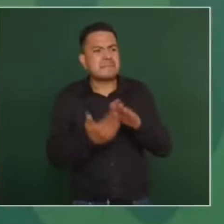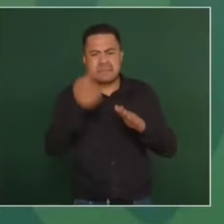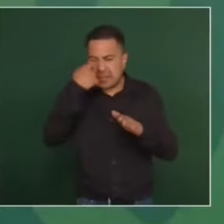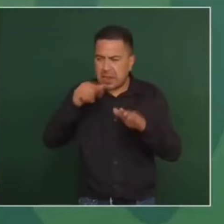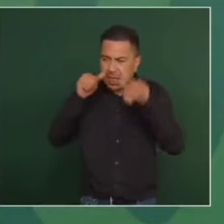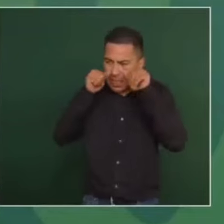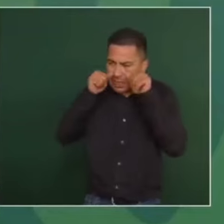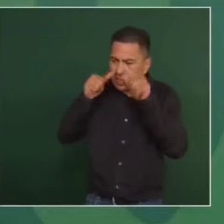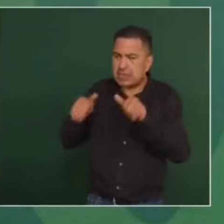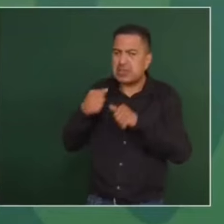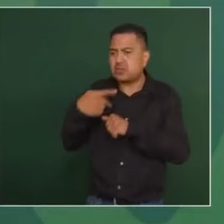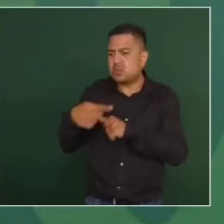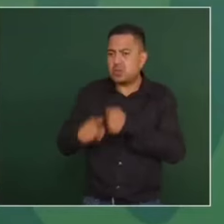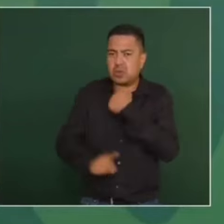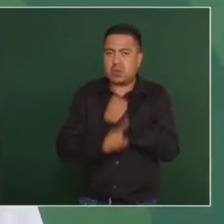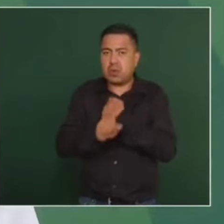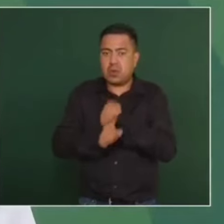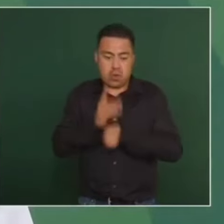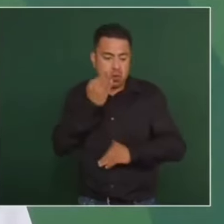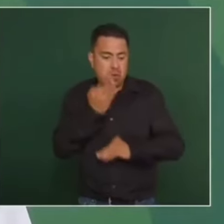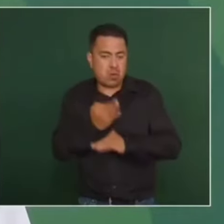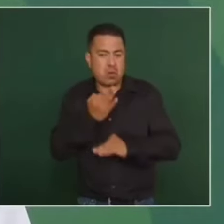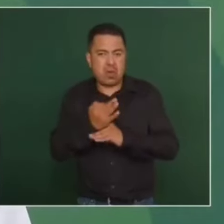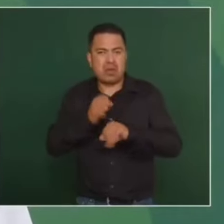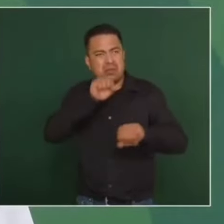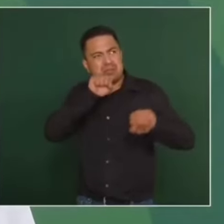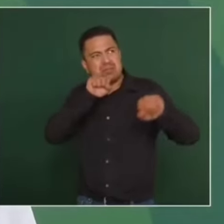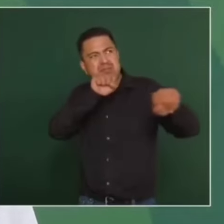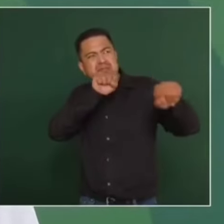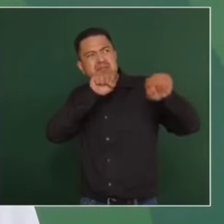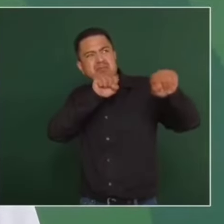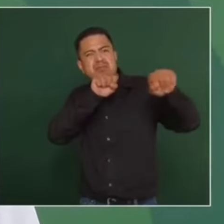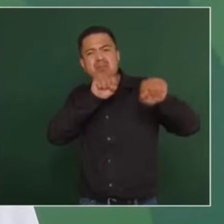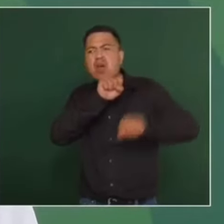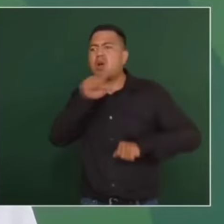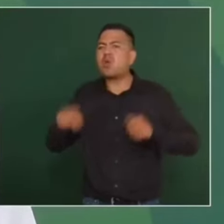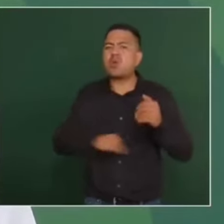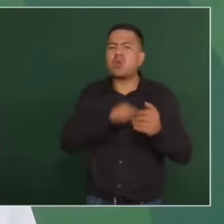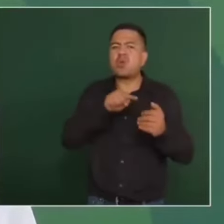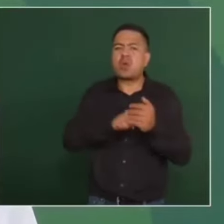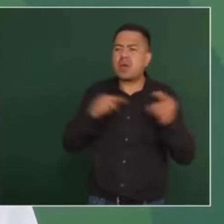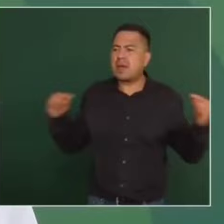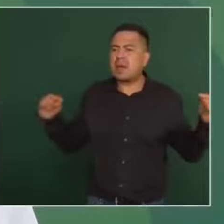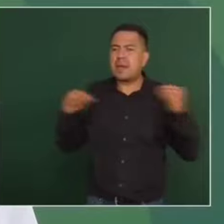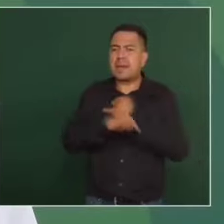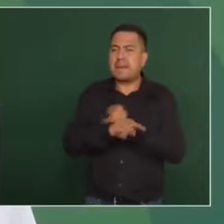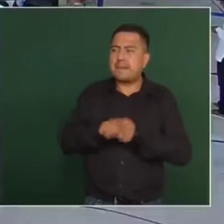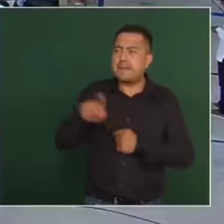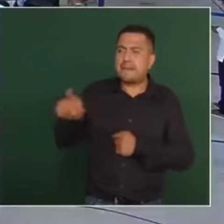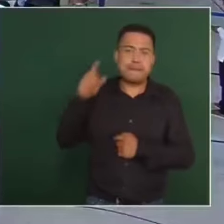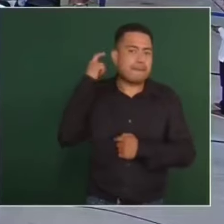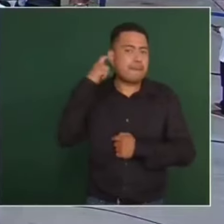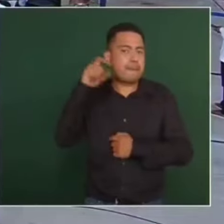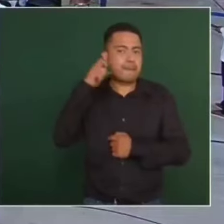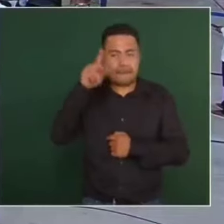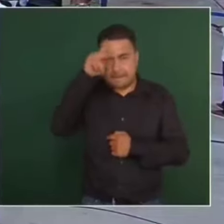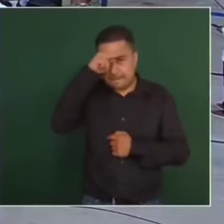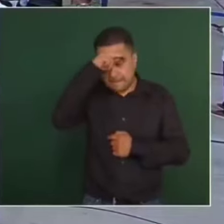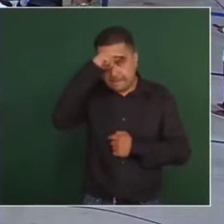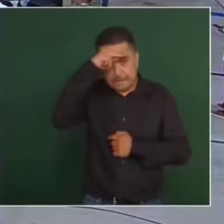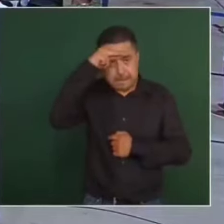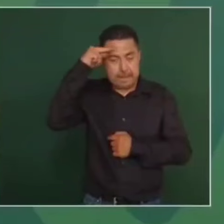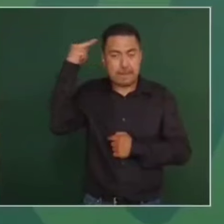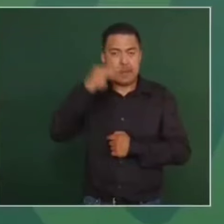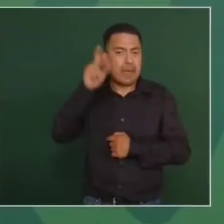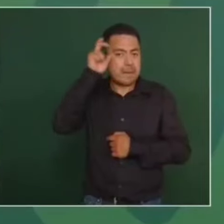atender sus problemáticas. Ahorita están los paros en específico en la carretera en Querétaro, en México-Pachuca